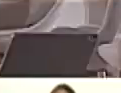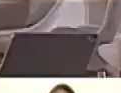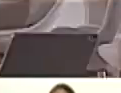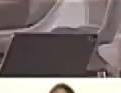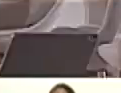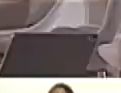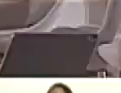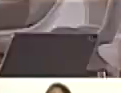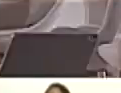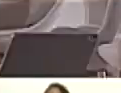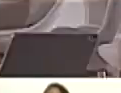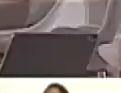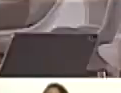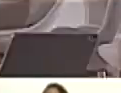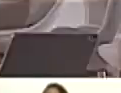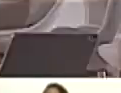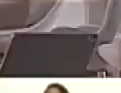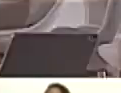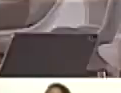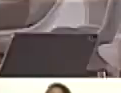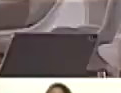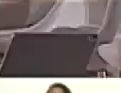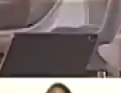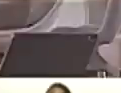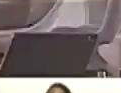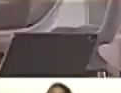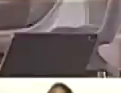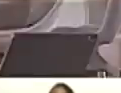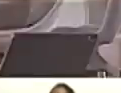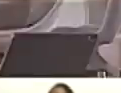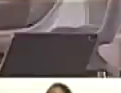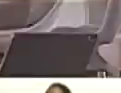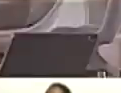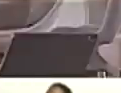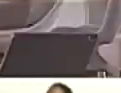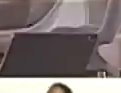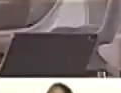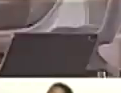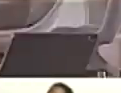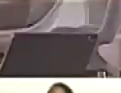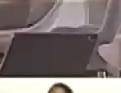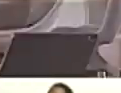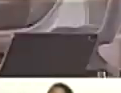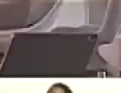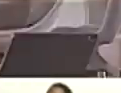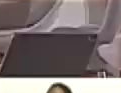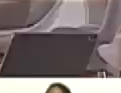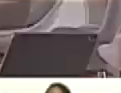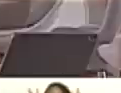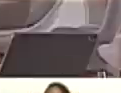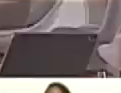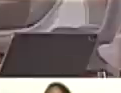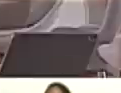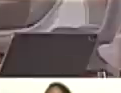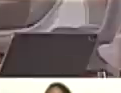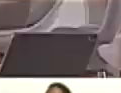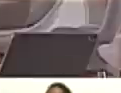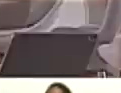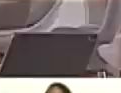esquemas imperialistas, capitalistas, construir nuevos valores, nuevos esquemas